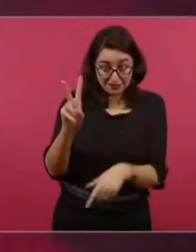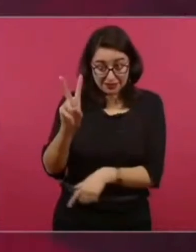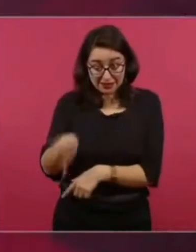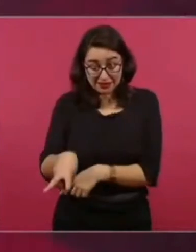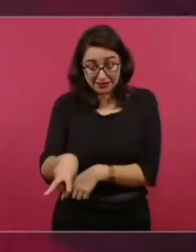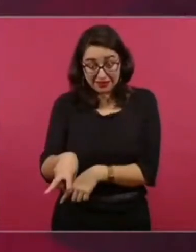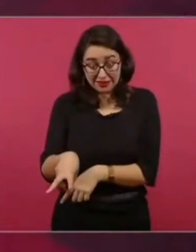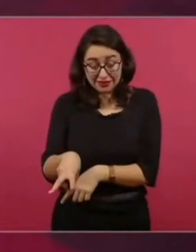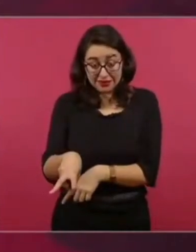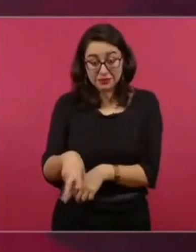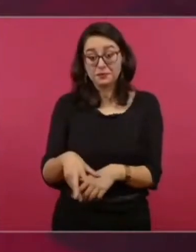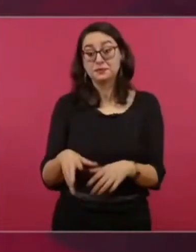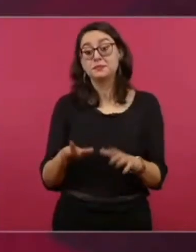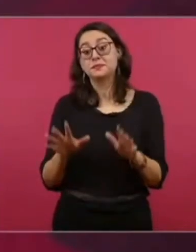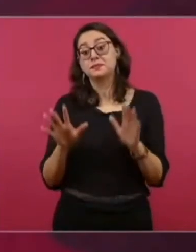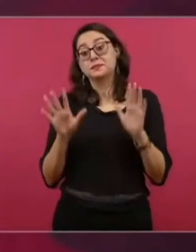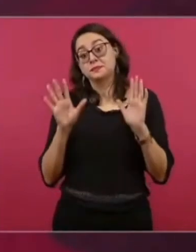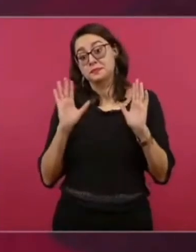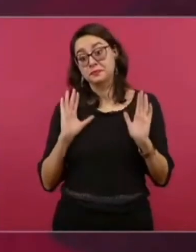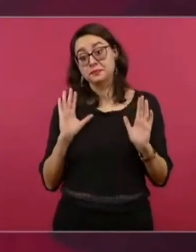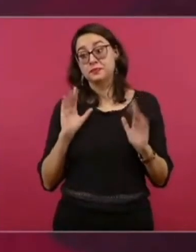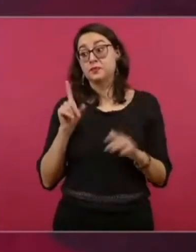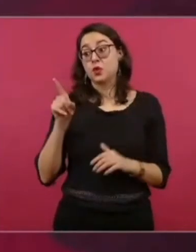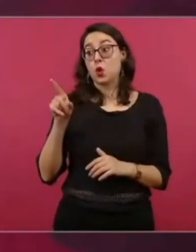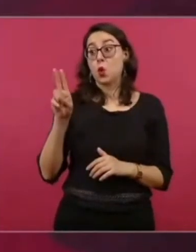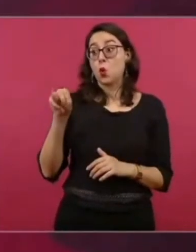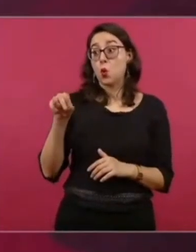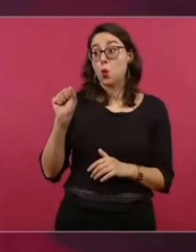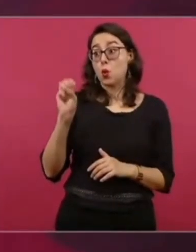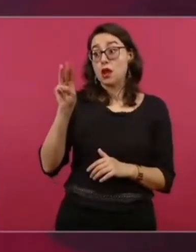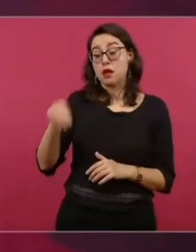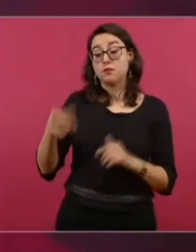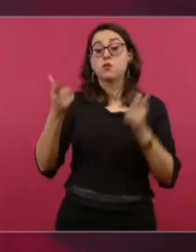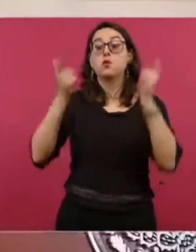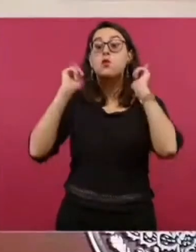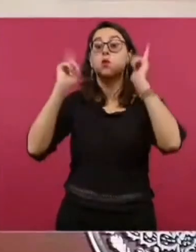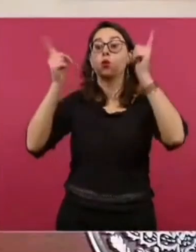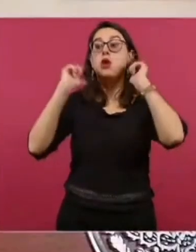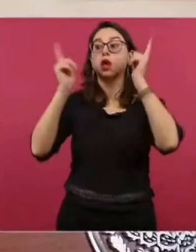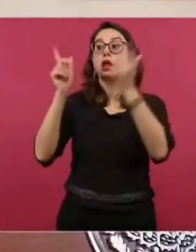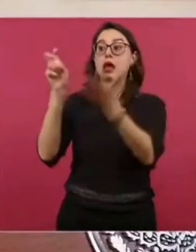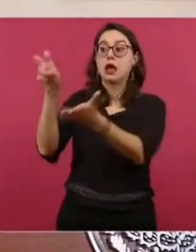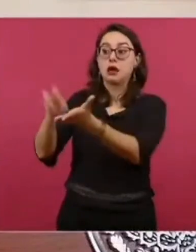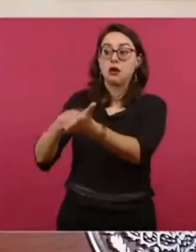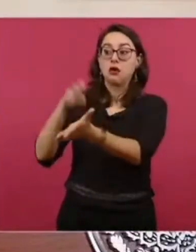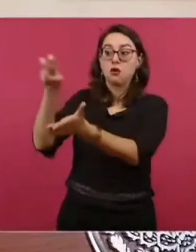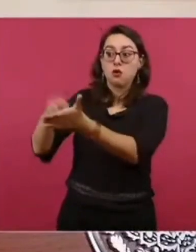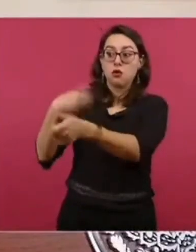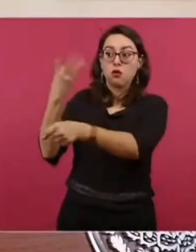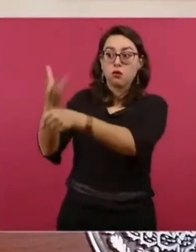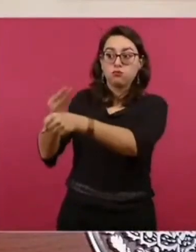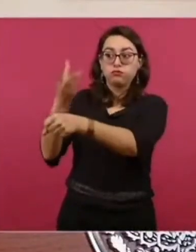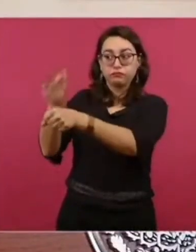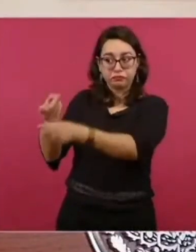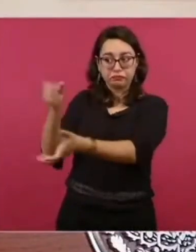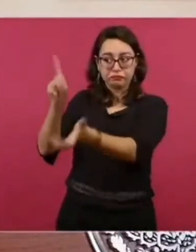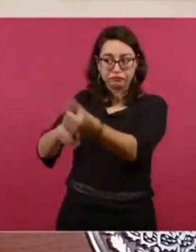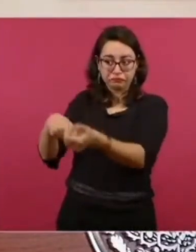se mejore la UNAM, lo deseo. Y todas las